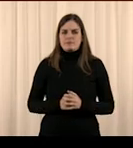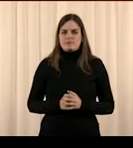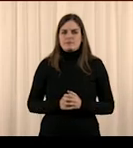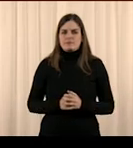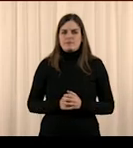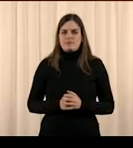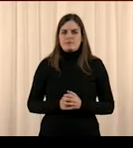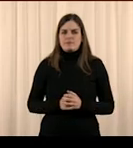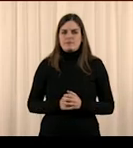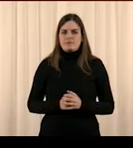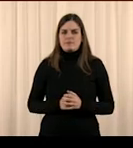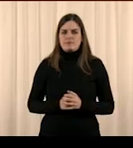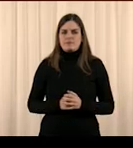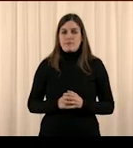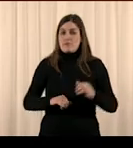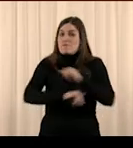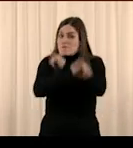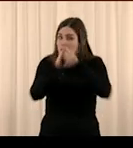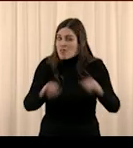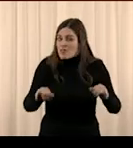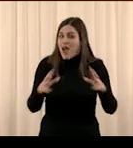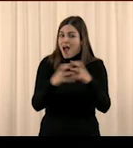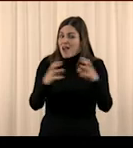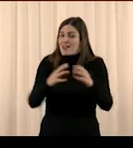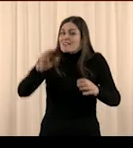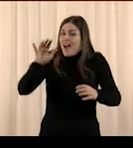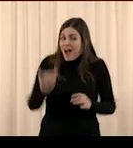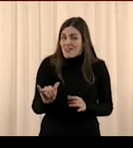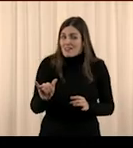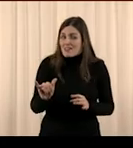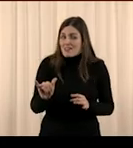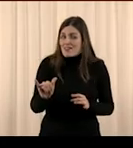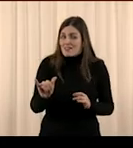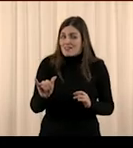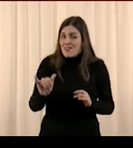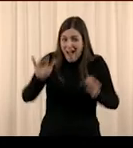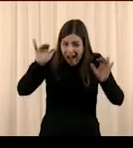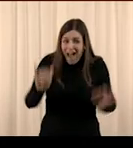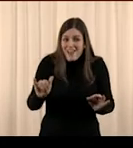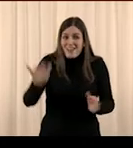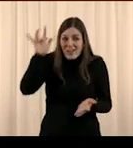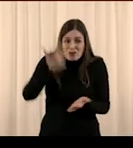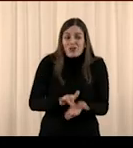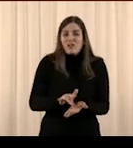Entonces, solo entonces, entonces